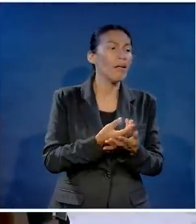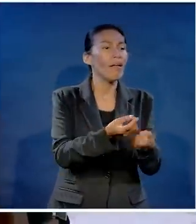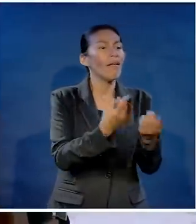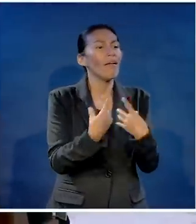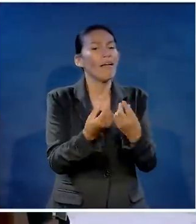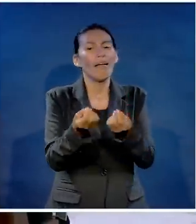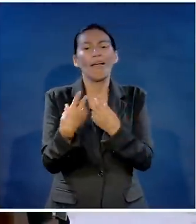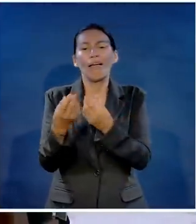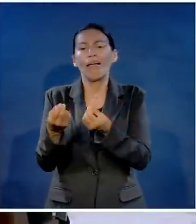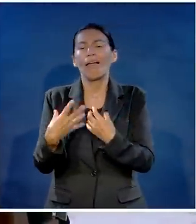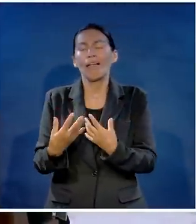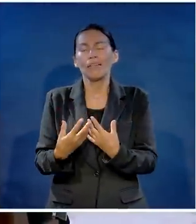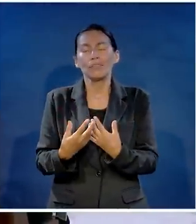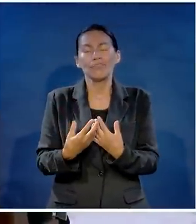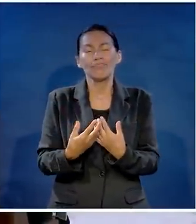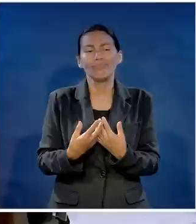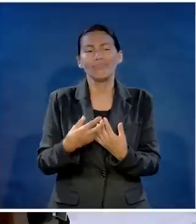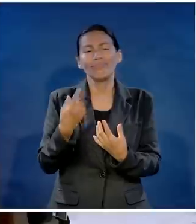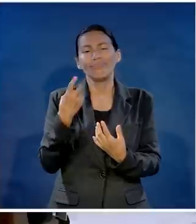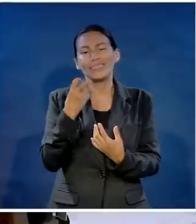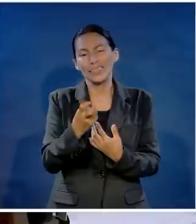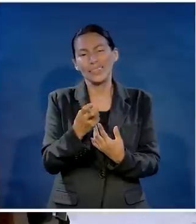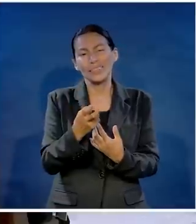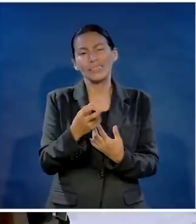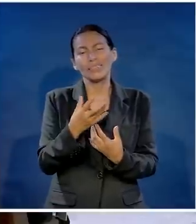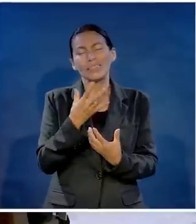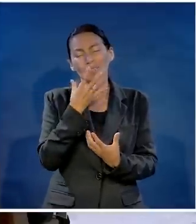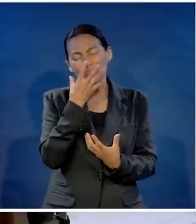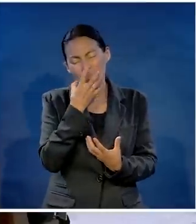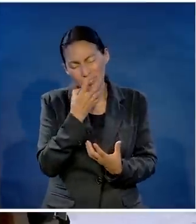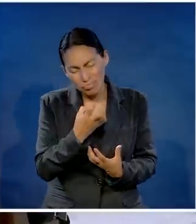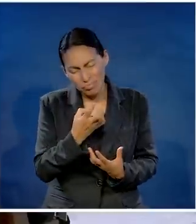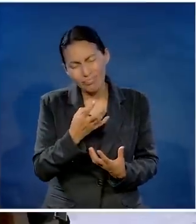esperando algo, casi siempre saldrá defraudado.